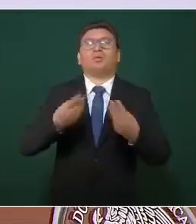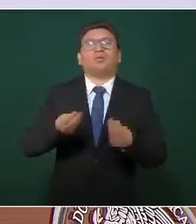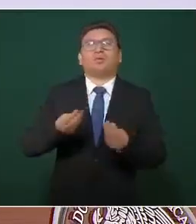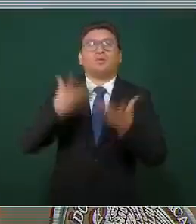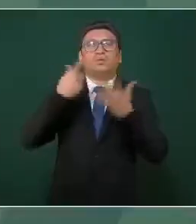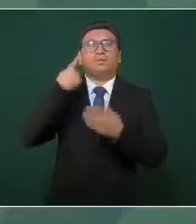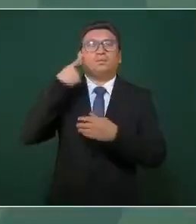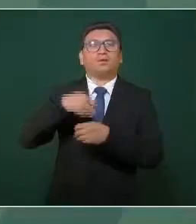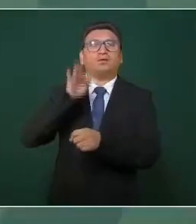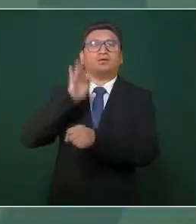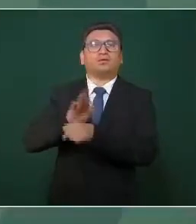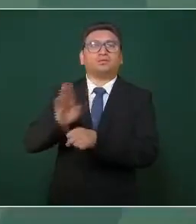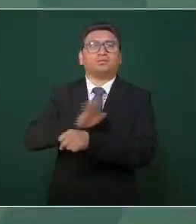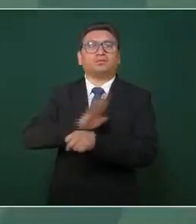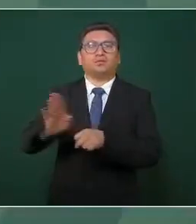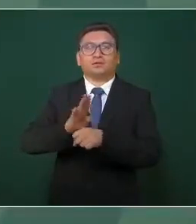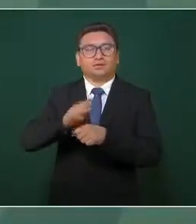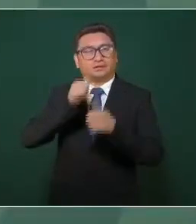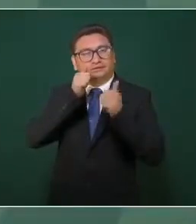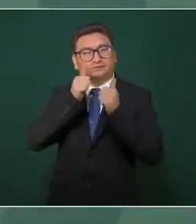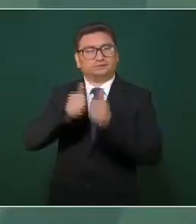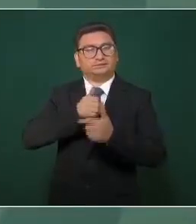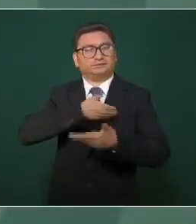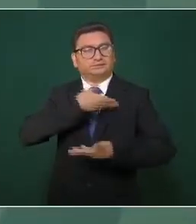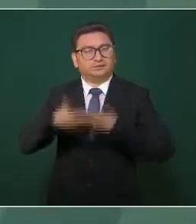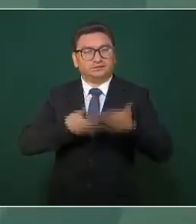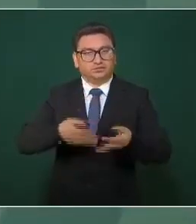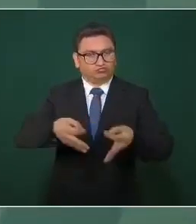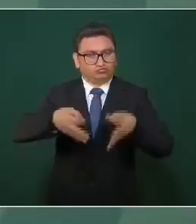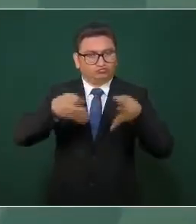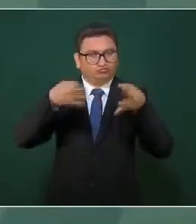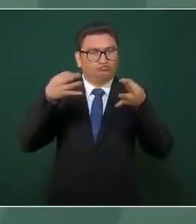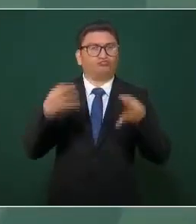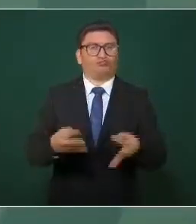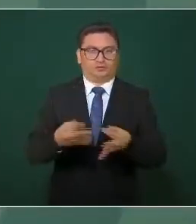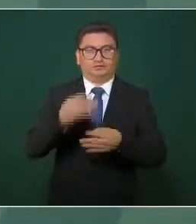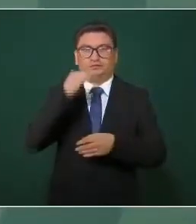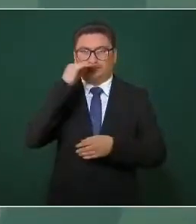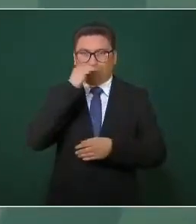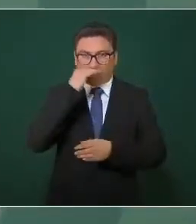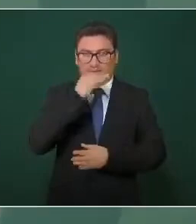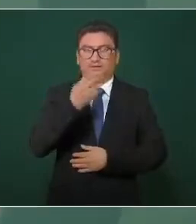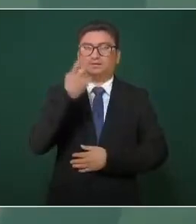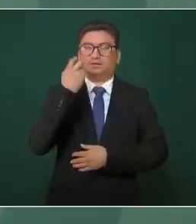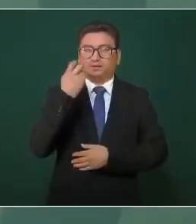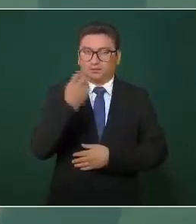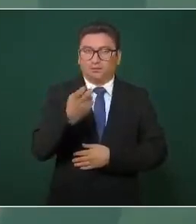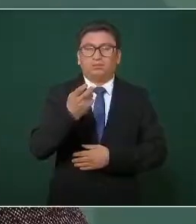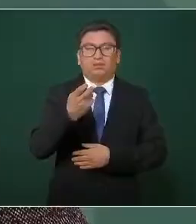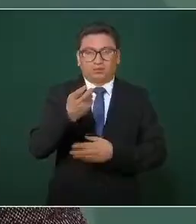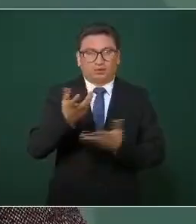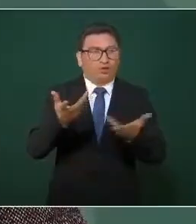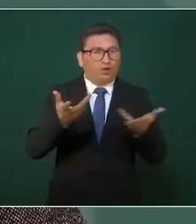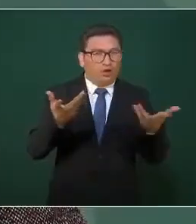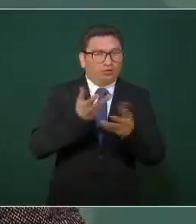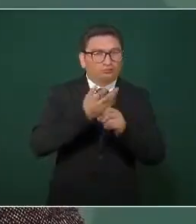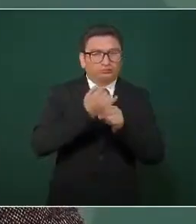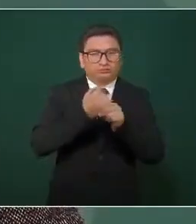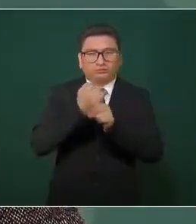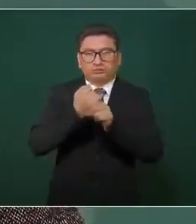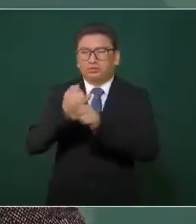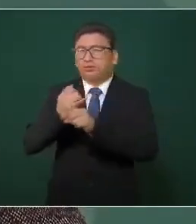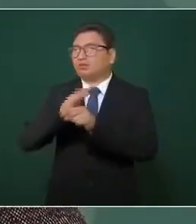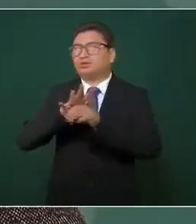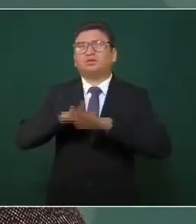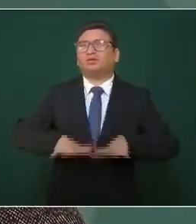esta atención de servicios de calidad y gratuitos. Y para ello, realizar un diagnóstico de